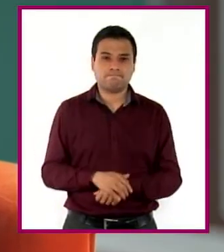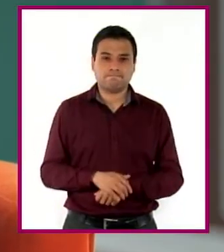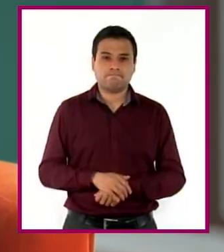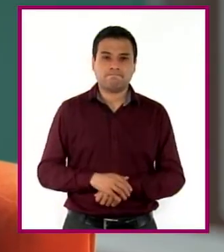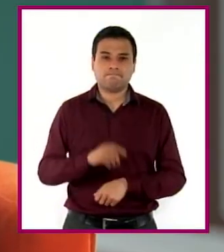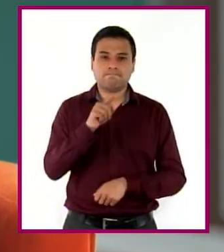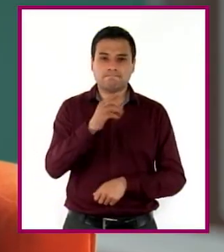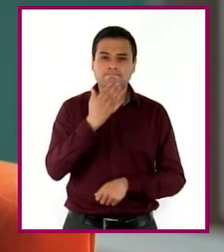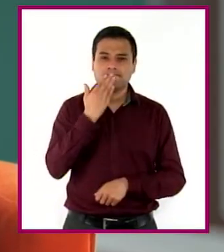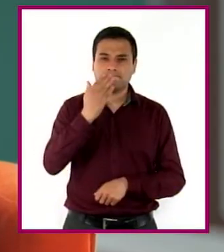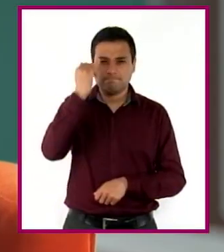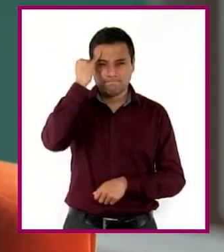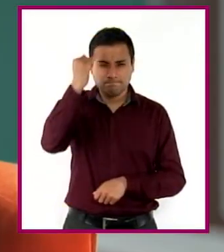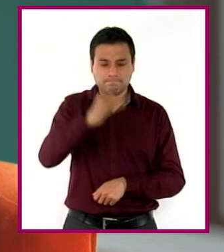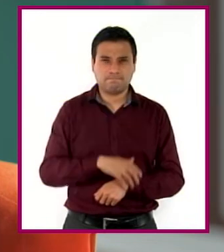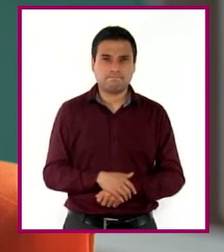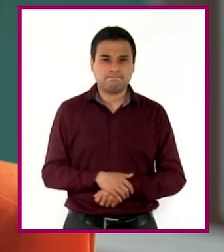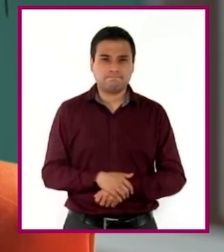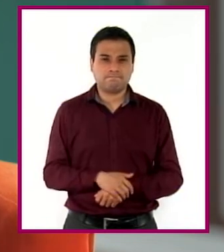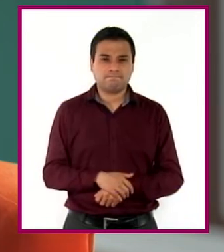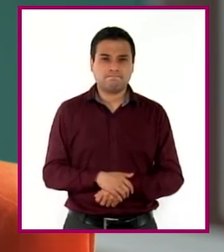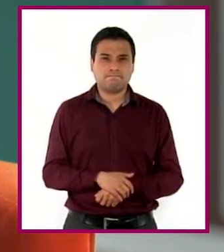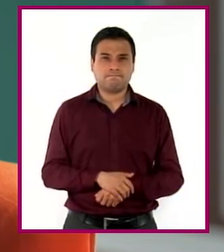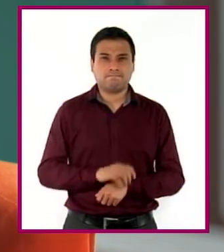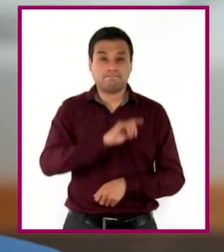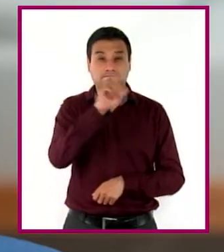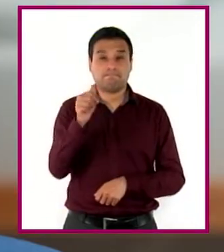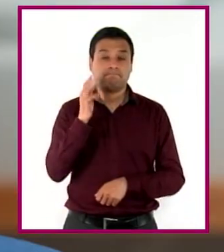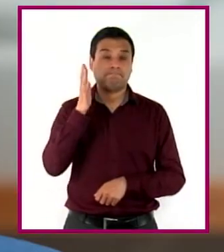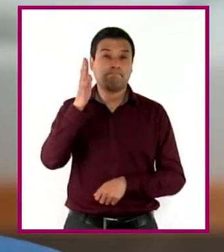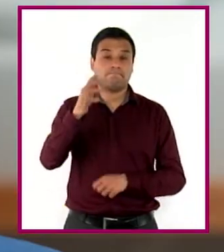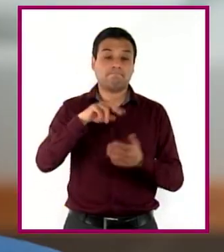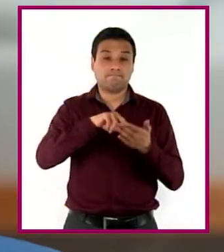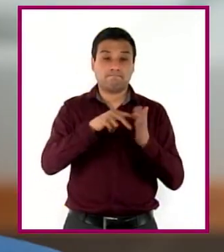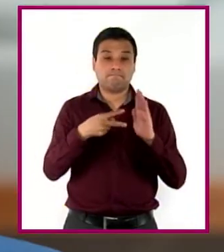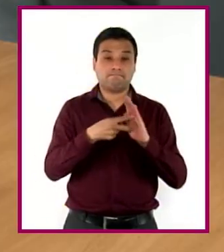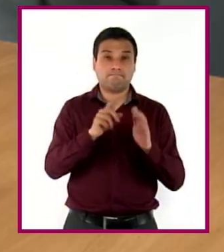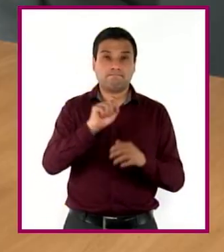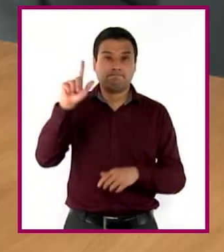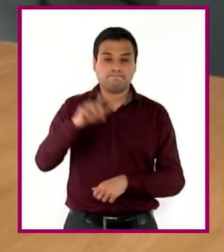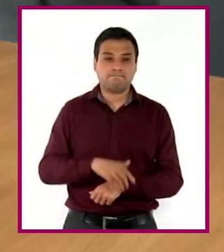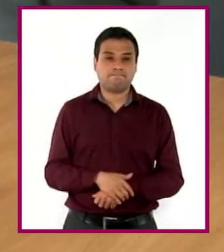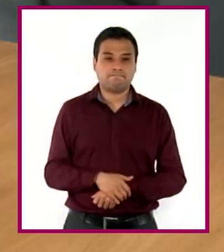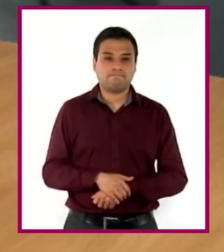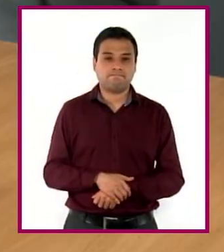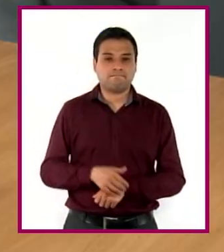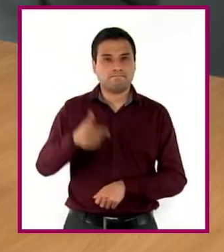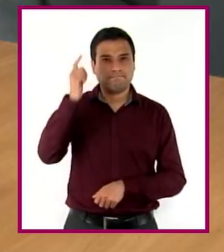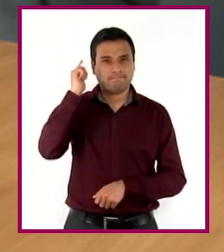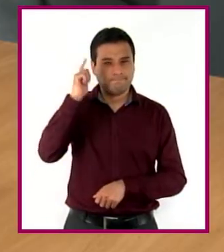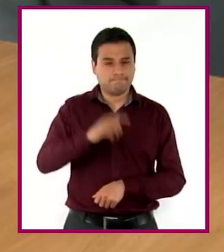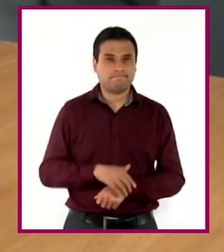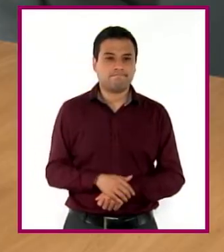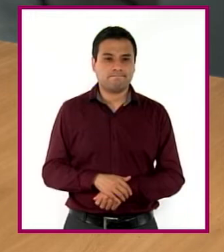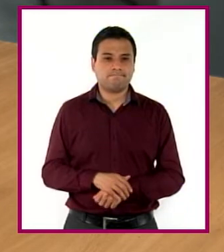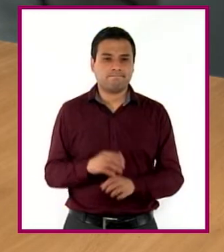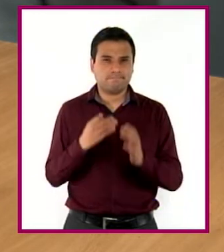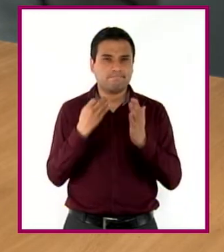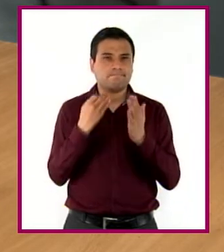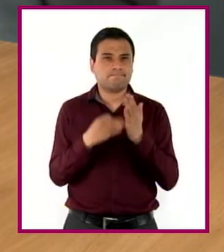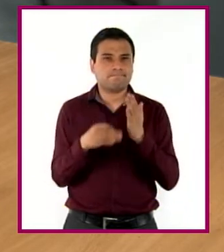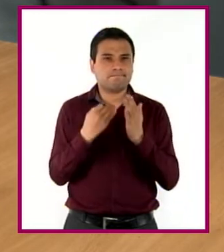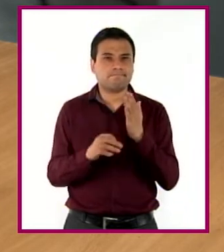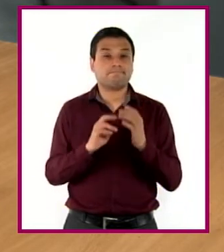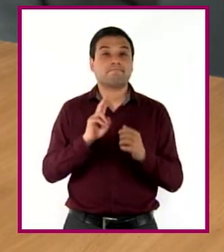muy buena idea. Ya luego vas a ser todo un don ingeniero. Ojalá. Ahora solo hay que ver si existe una universidad que ofrezca